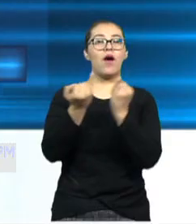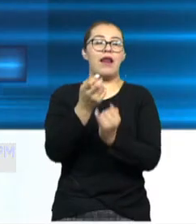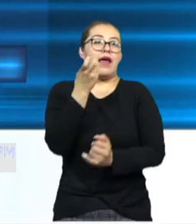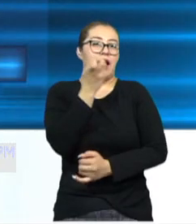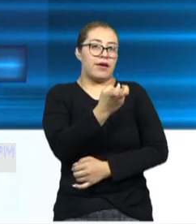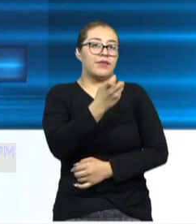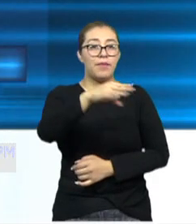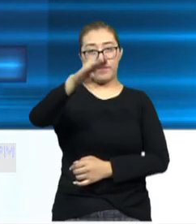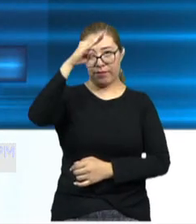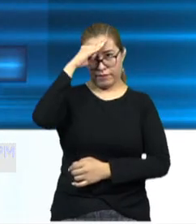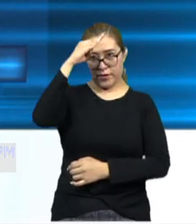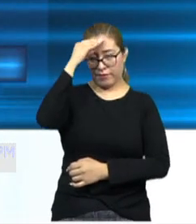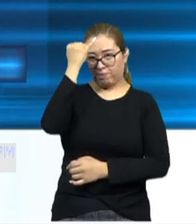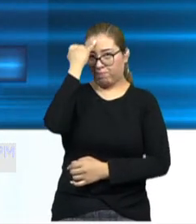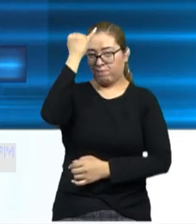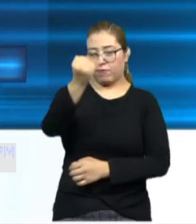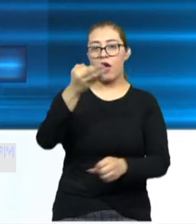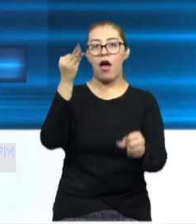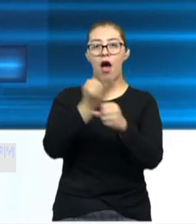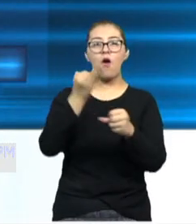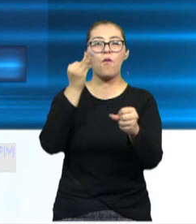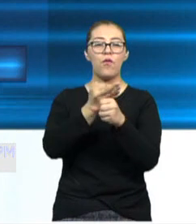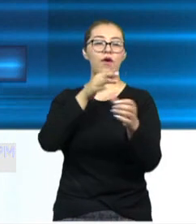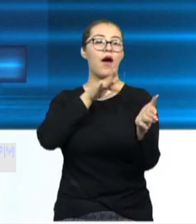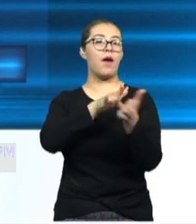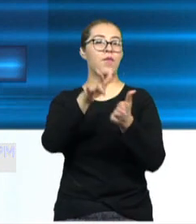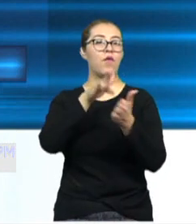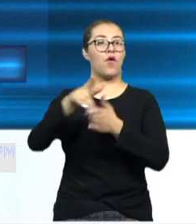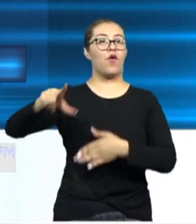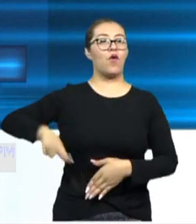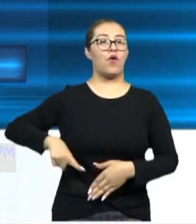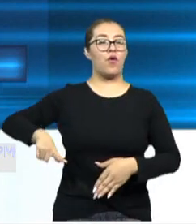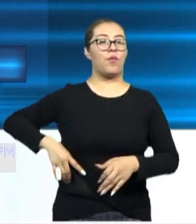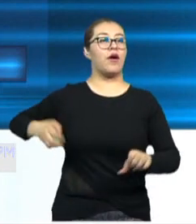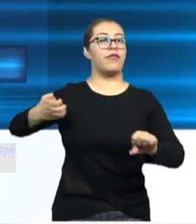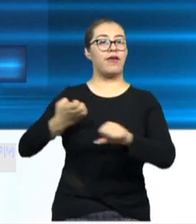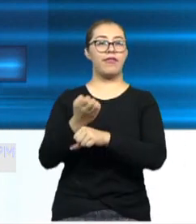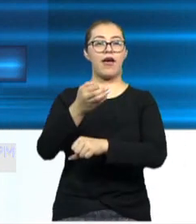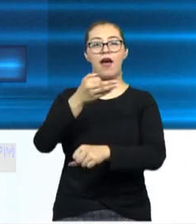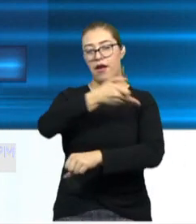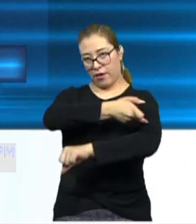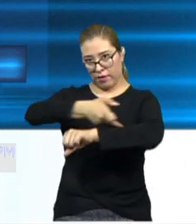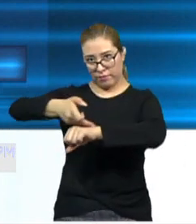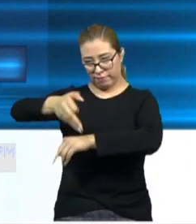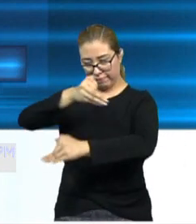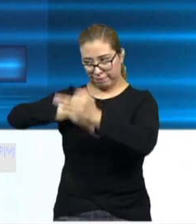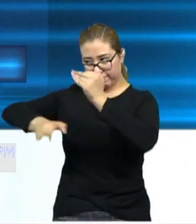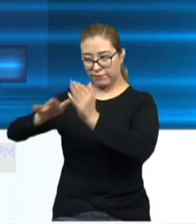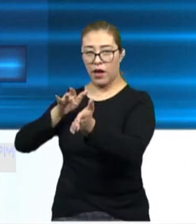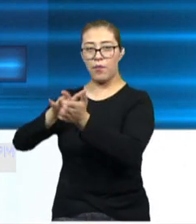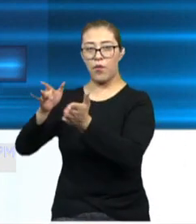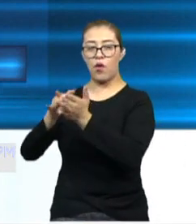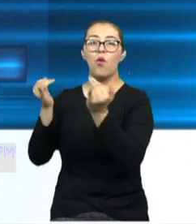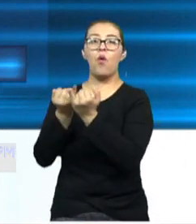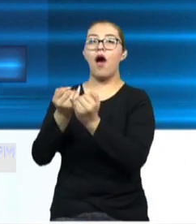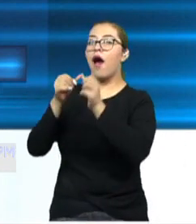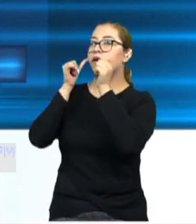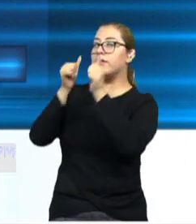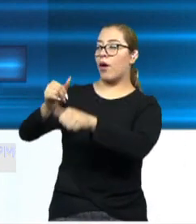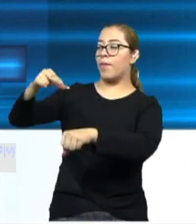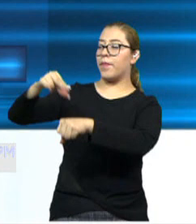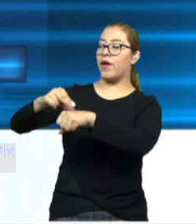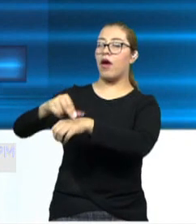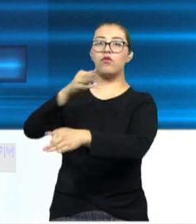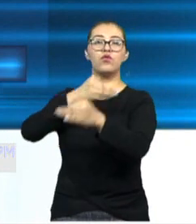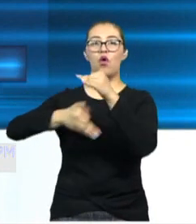la situación, Miguel, y se está dando un apoyo por parte del gobierno del Estado a la familia, desde luego, y toda la atención médica con